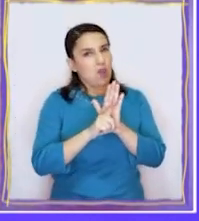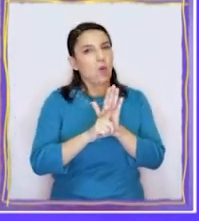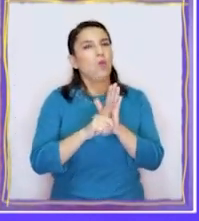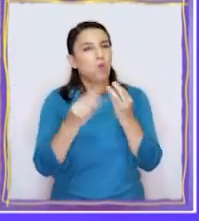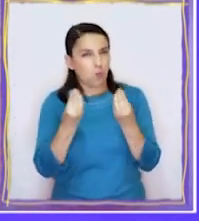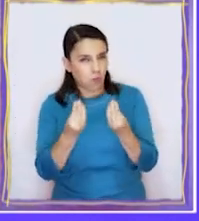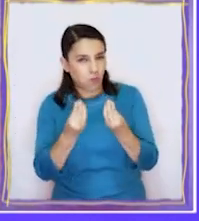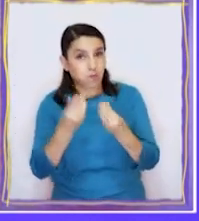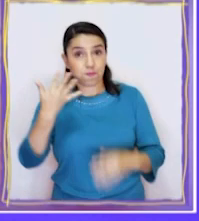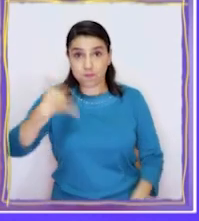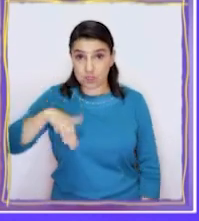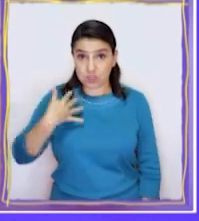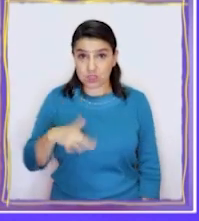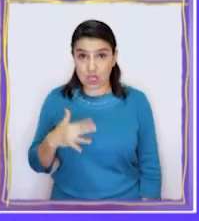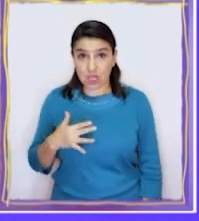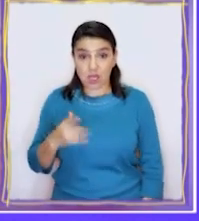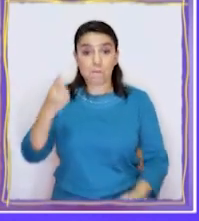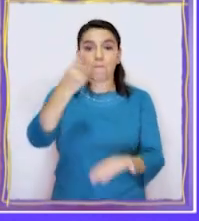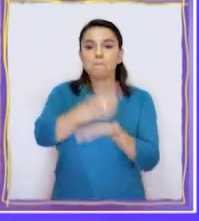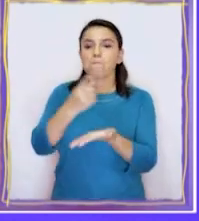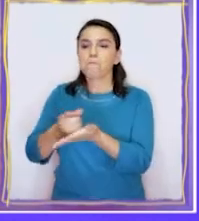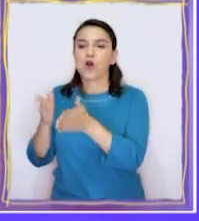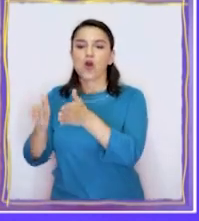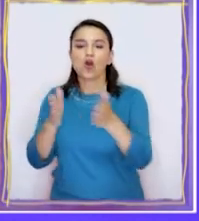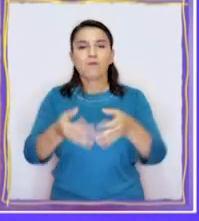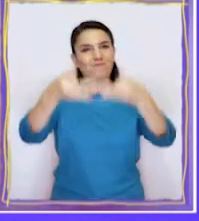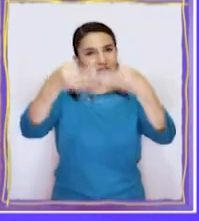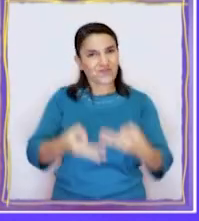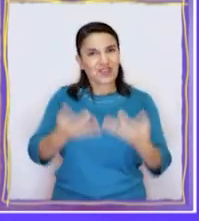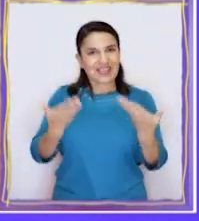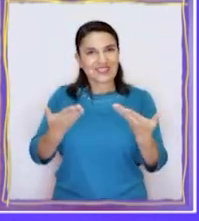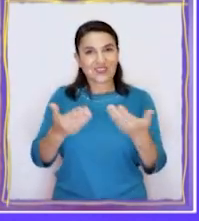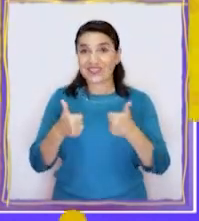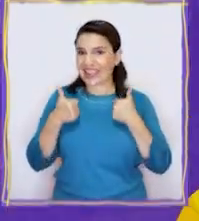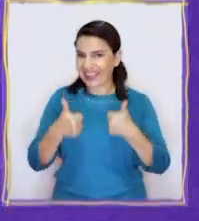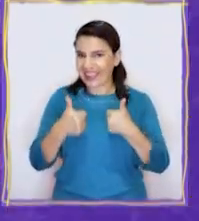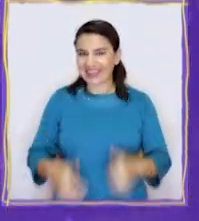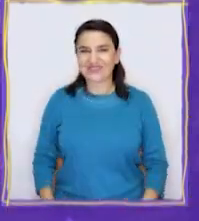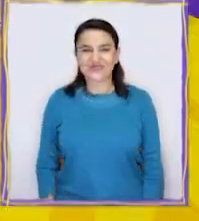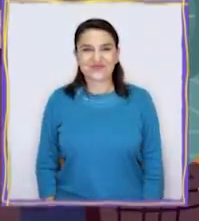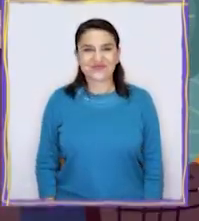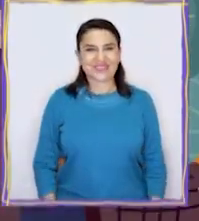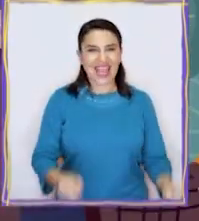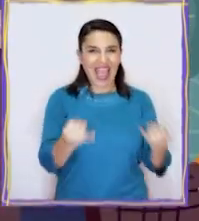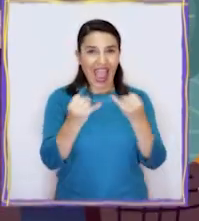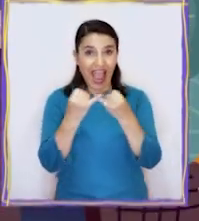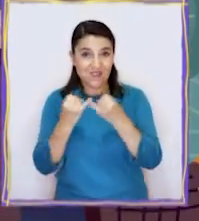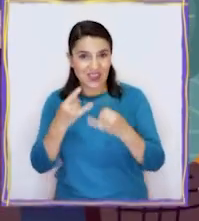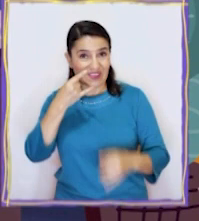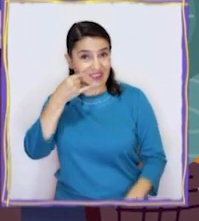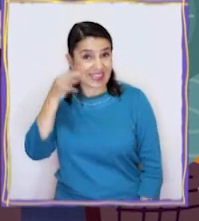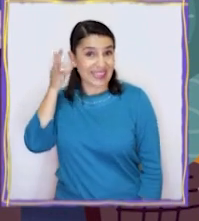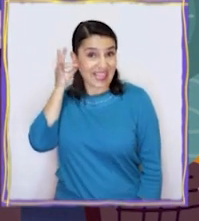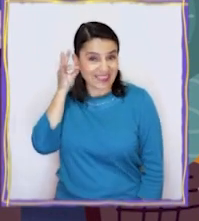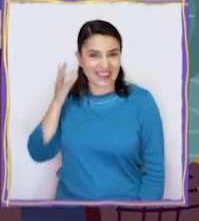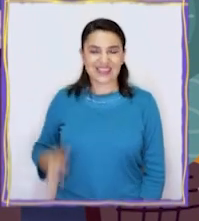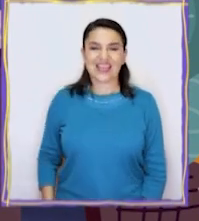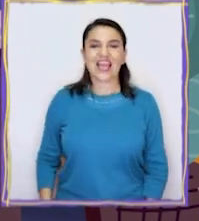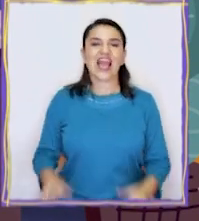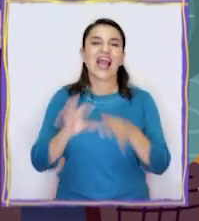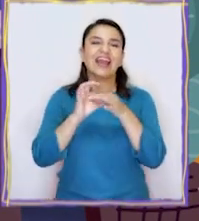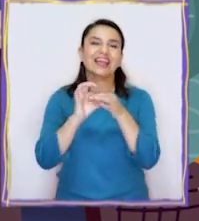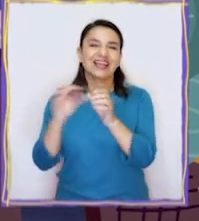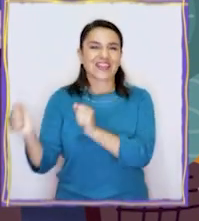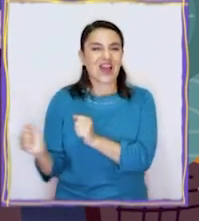leyes muy completas para que el imperio funcionara a la perfección. Genial, ¿no? Amigas y amigos,